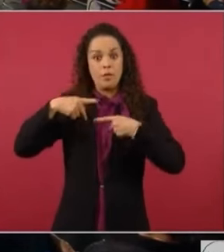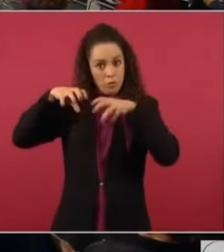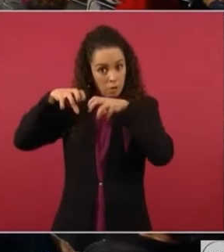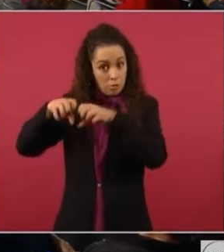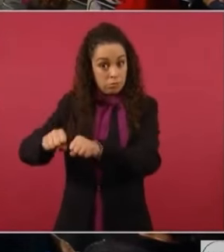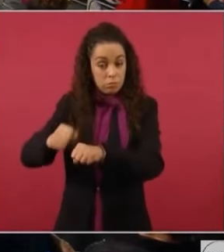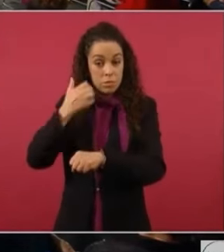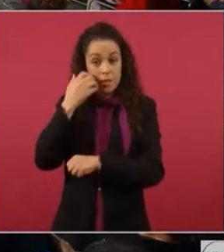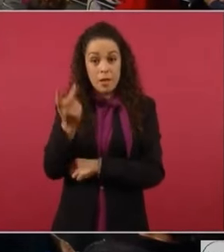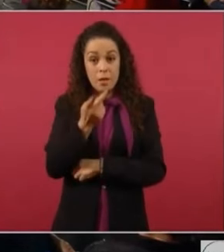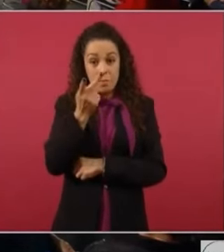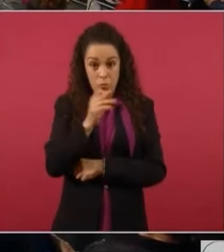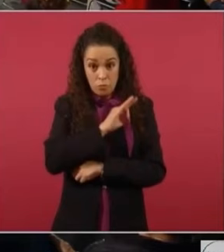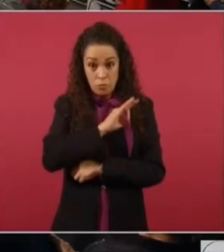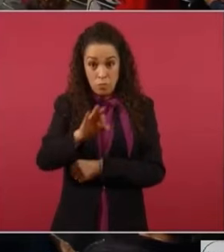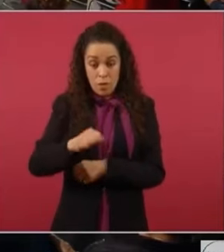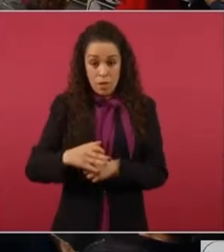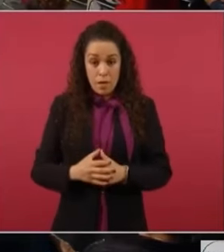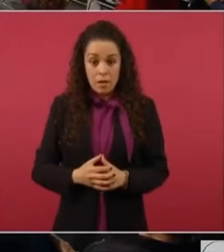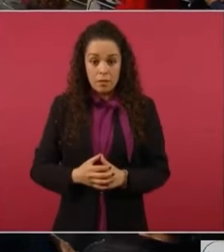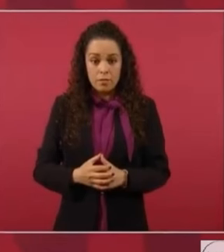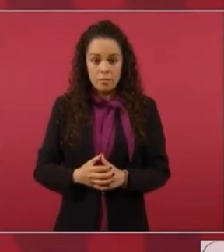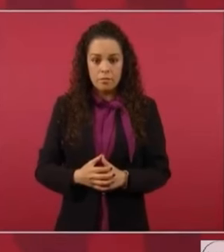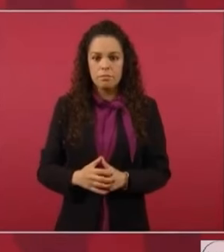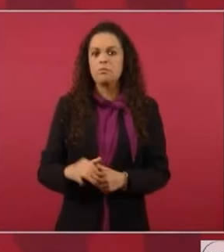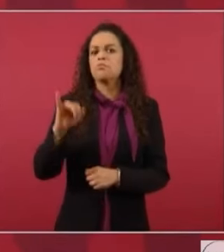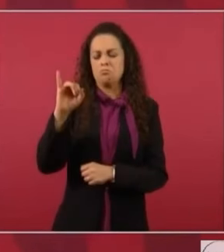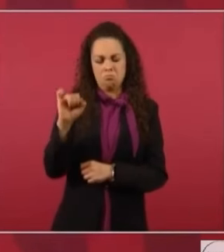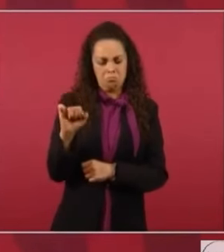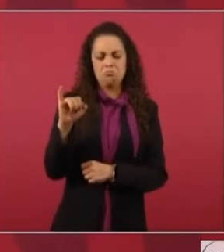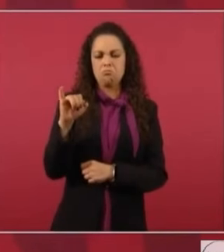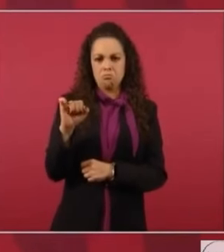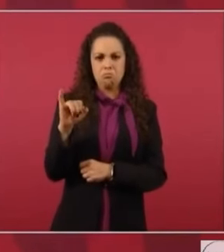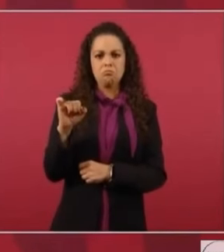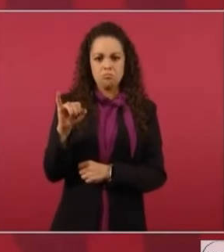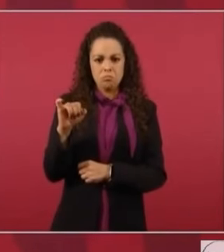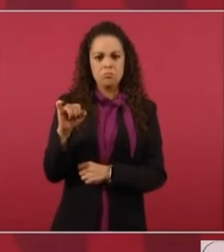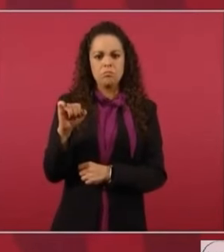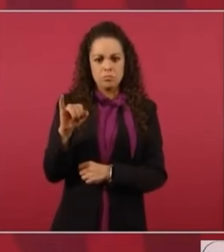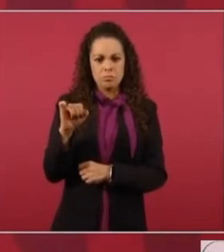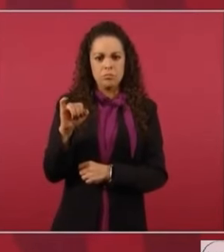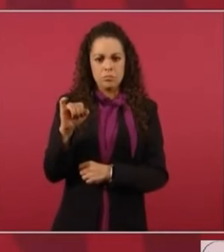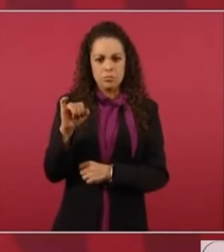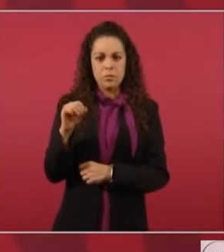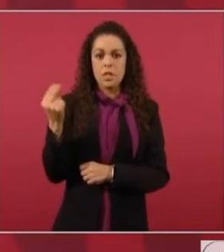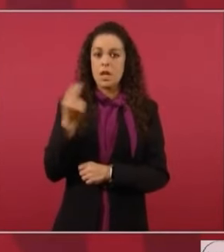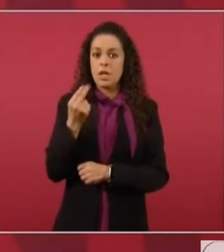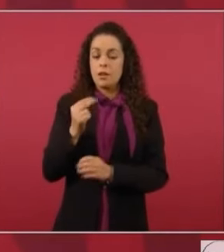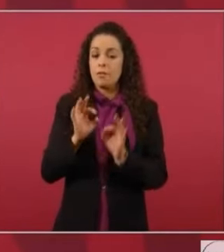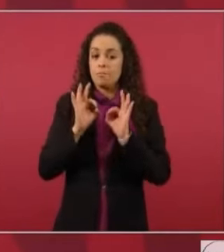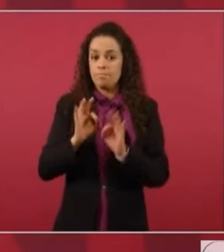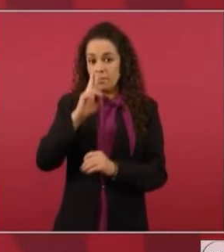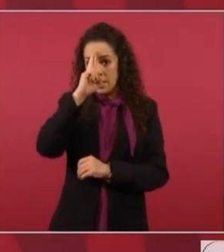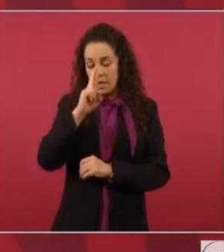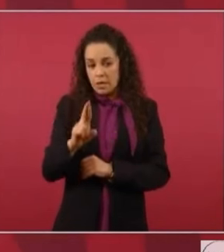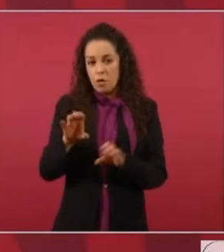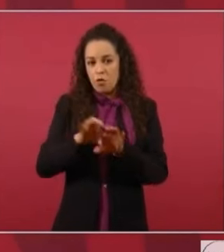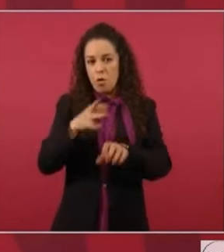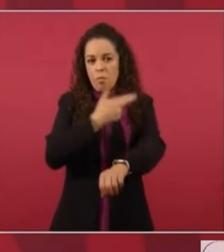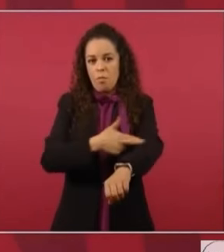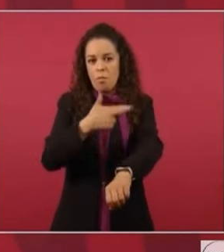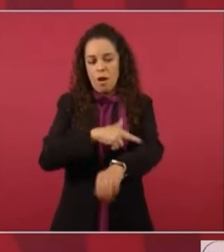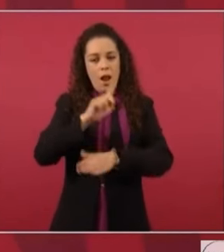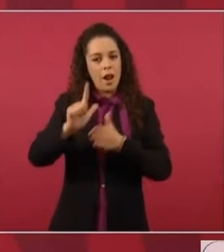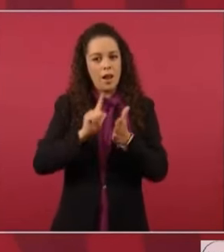se cumpla con todos los procedimientos legales, porque